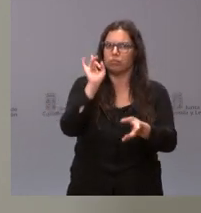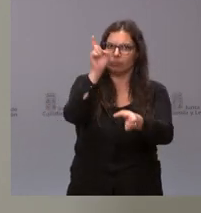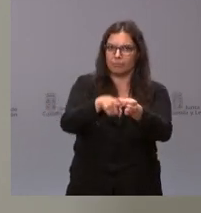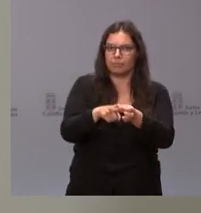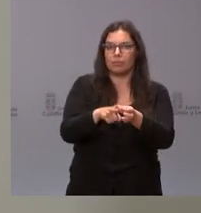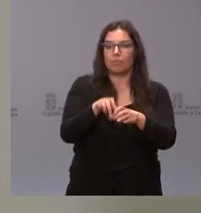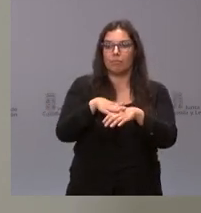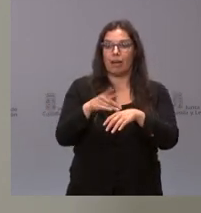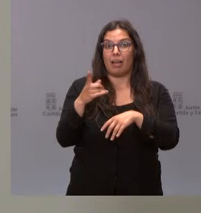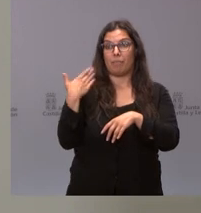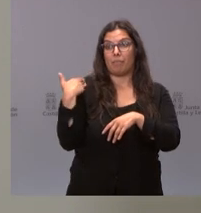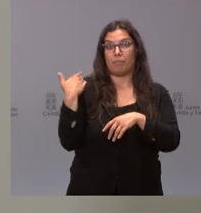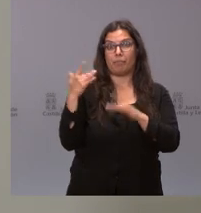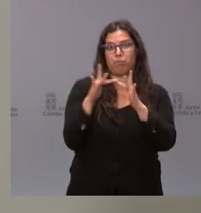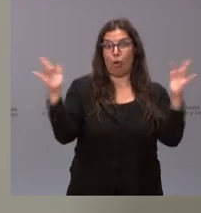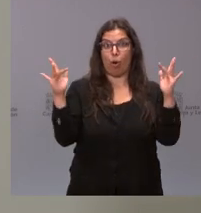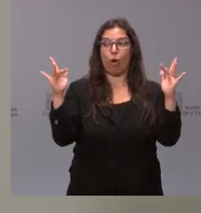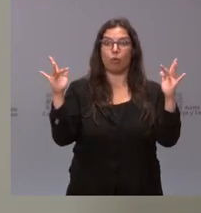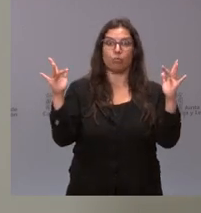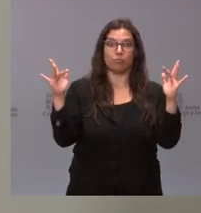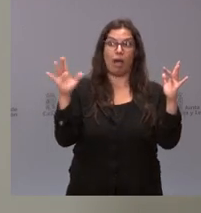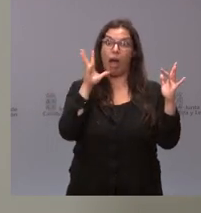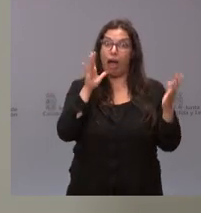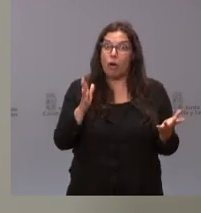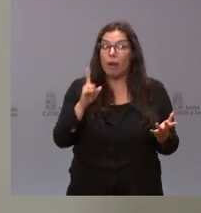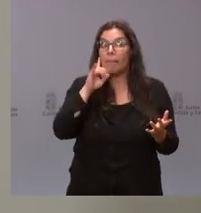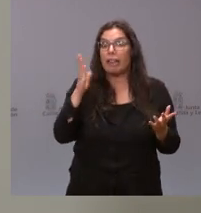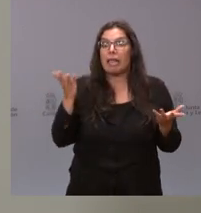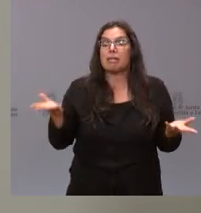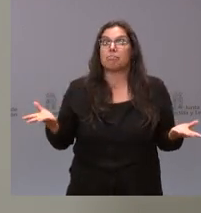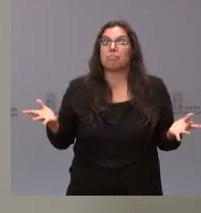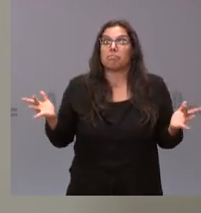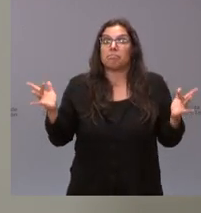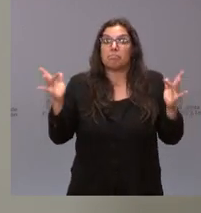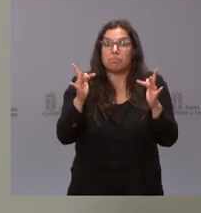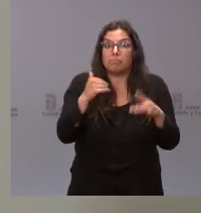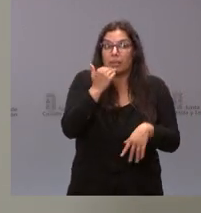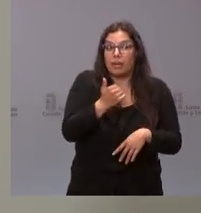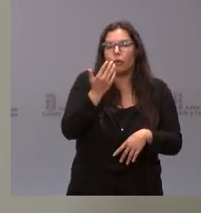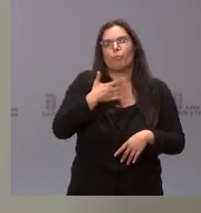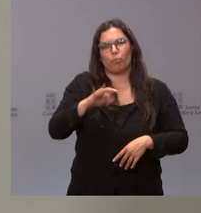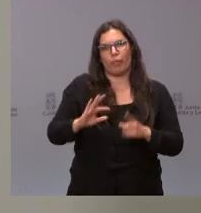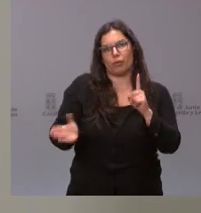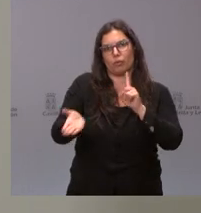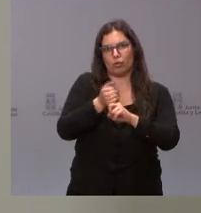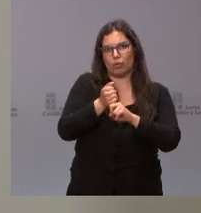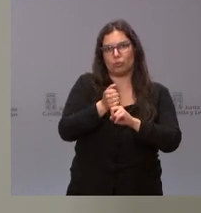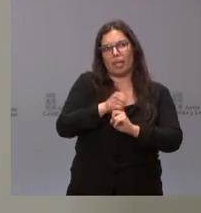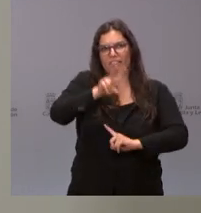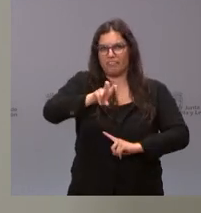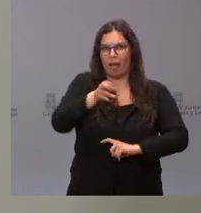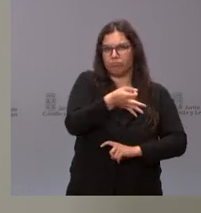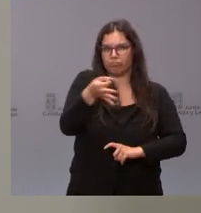que esas posiciones que en principio eran muy alejadas y que ahora tenemos una predisposición hacia el acuerdo lo podamos conseguir en algo útil